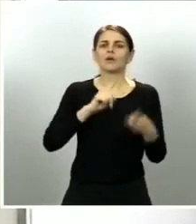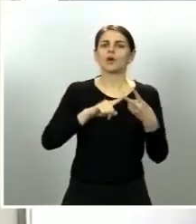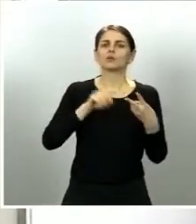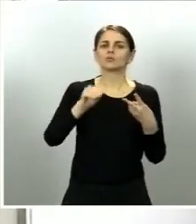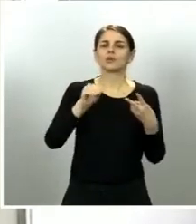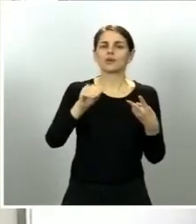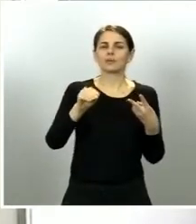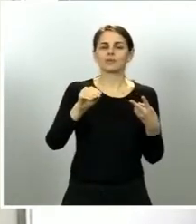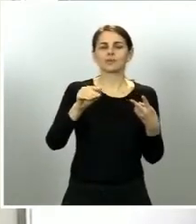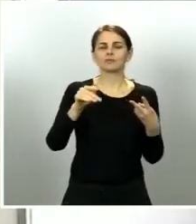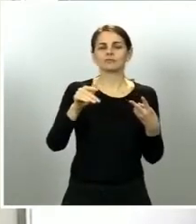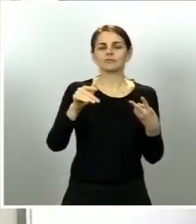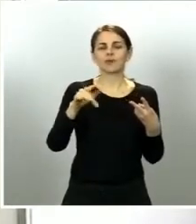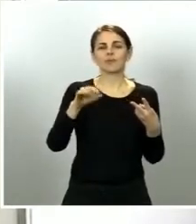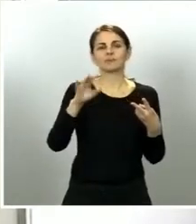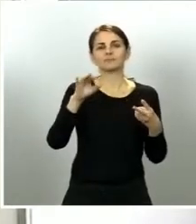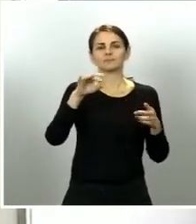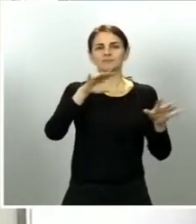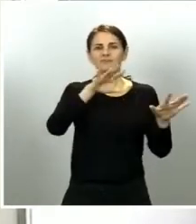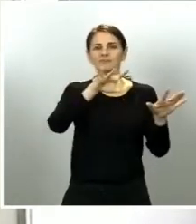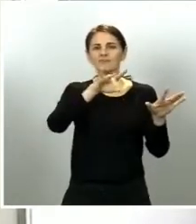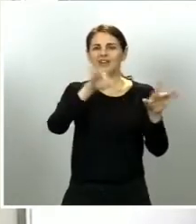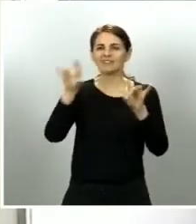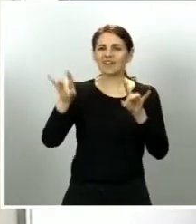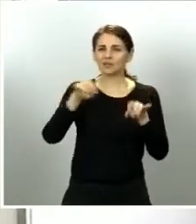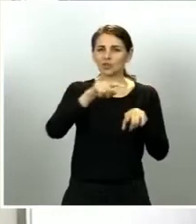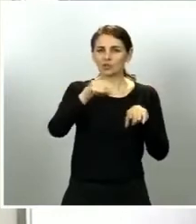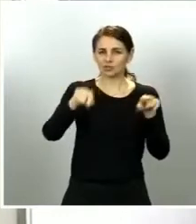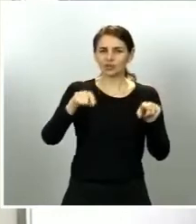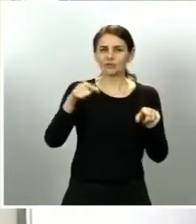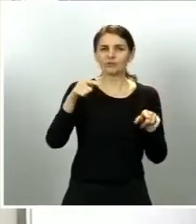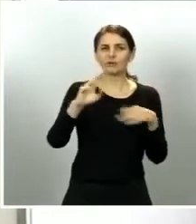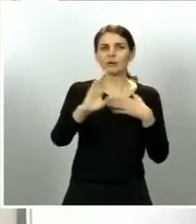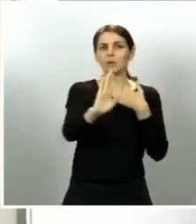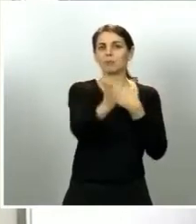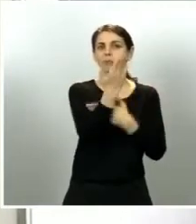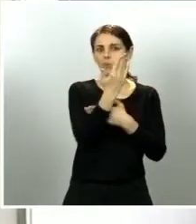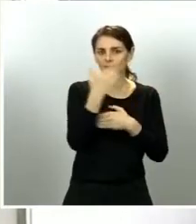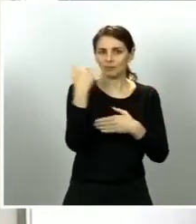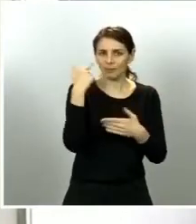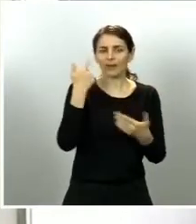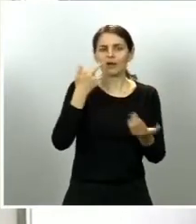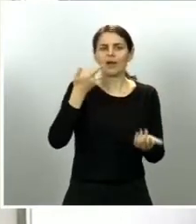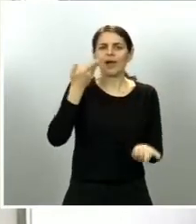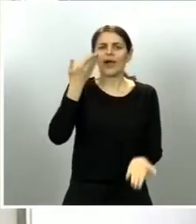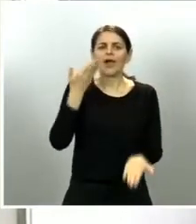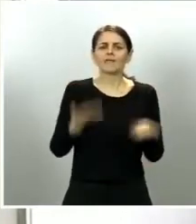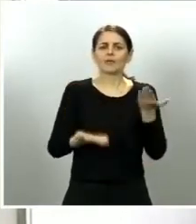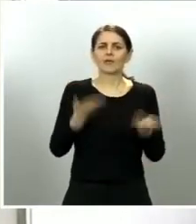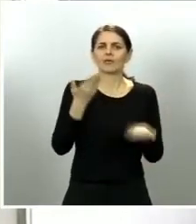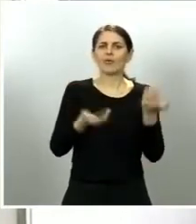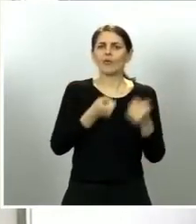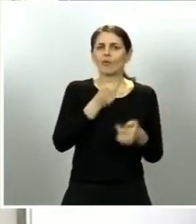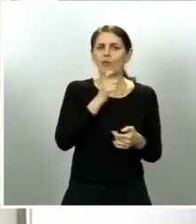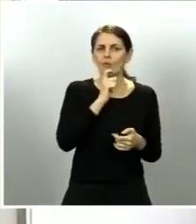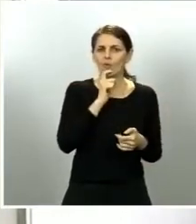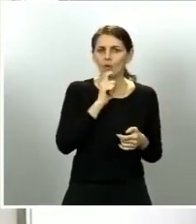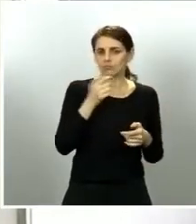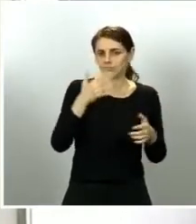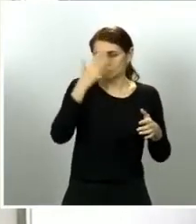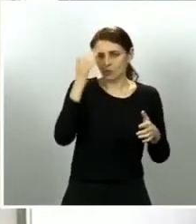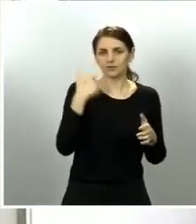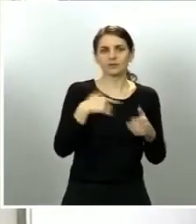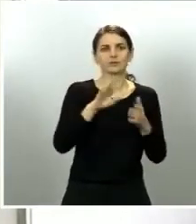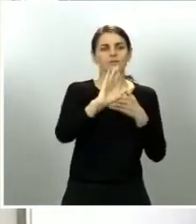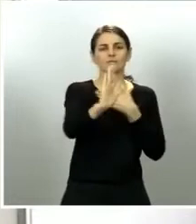diferentes territorios para ir decidiendo qué territorios pueden ir pasando qué provincias pueden ir superando las diferentes fases